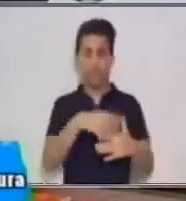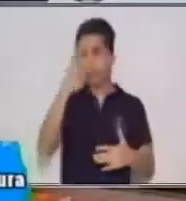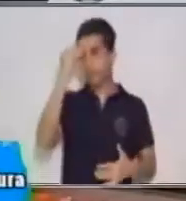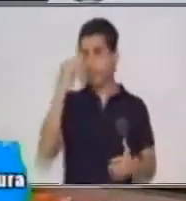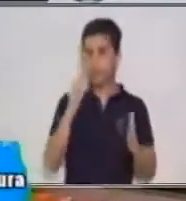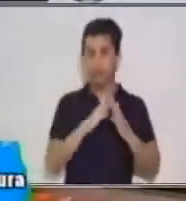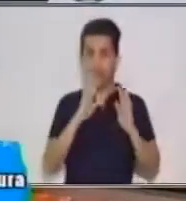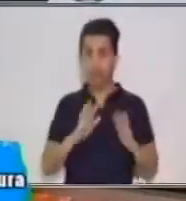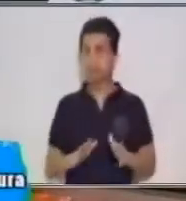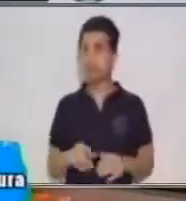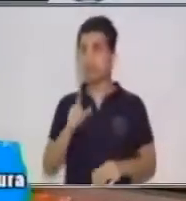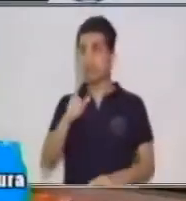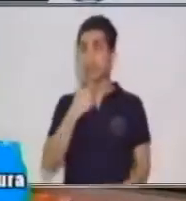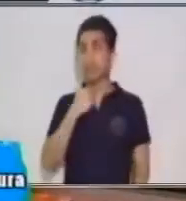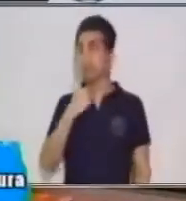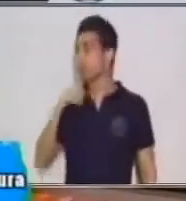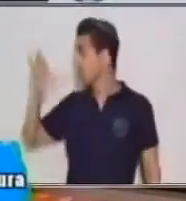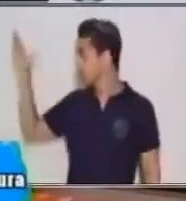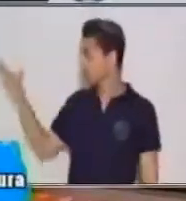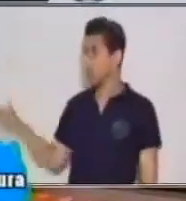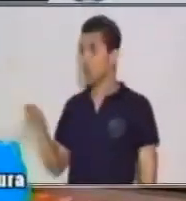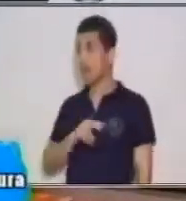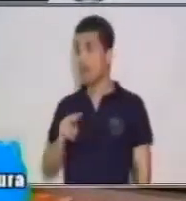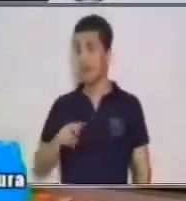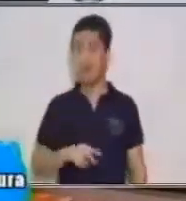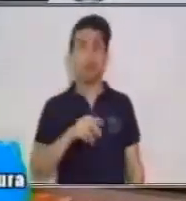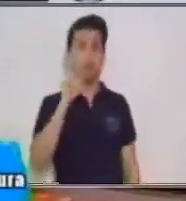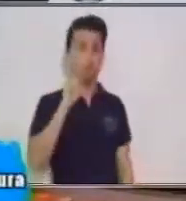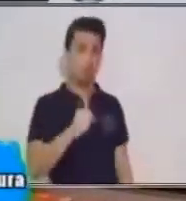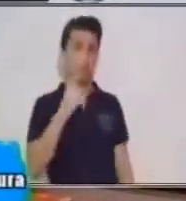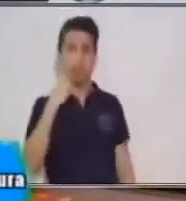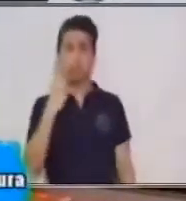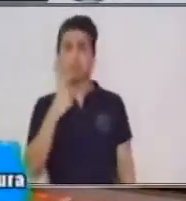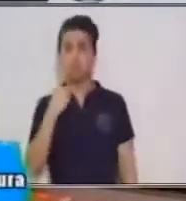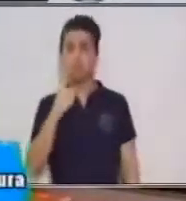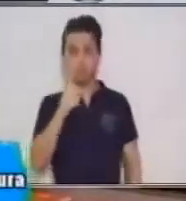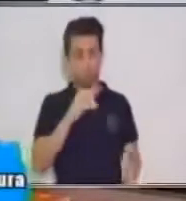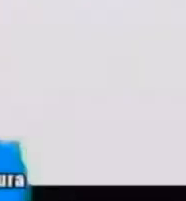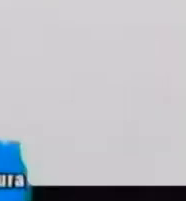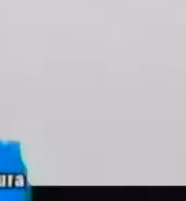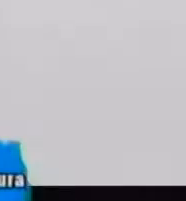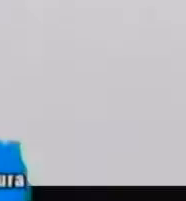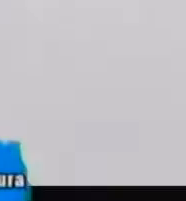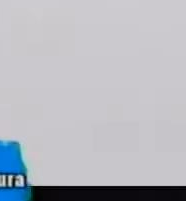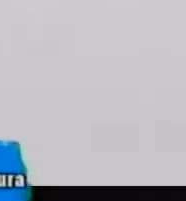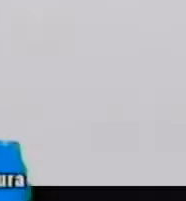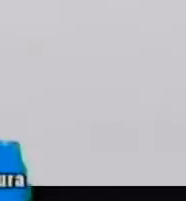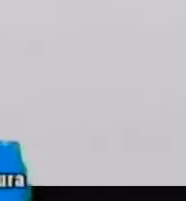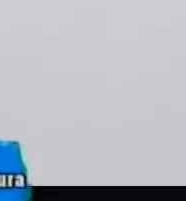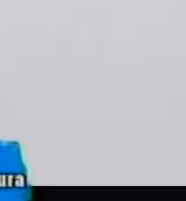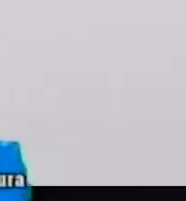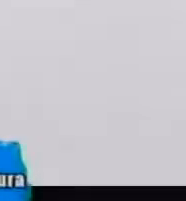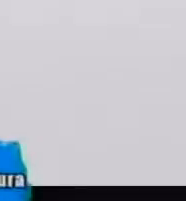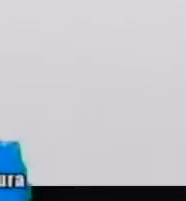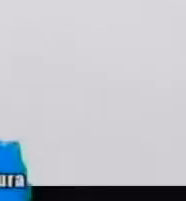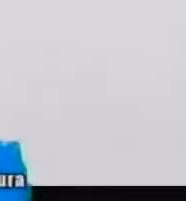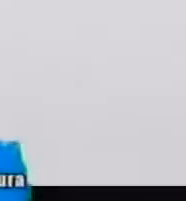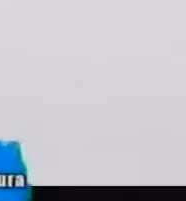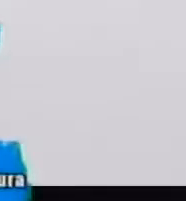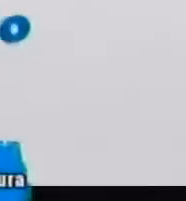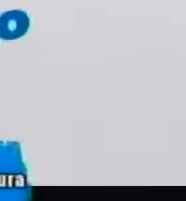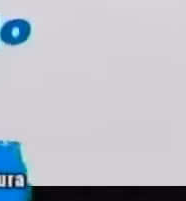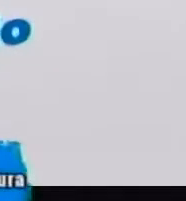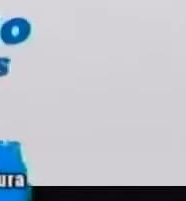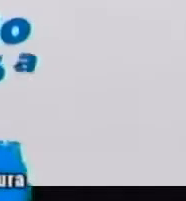te gustó este tipo de lectura, de igual manera puedes buscar un texto y crearlo en una forma divertida.